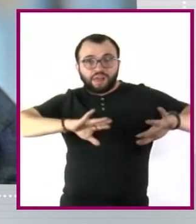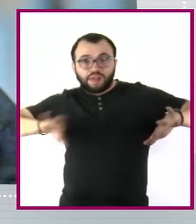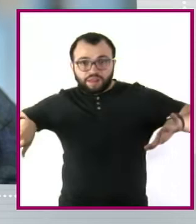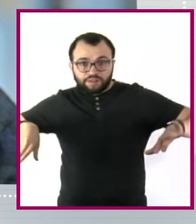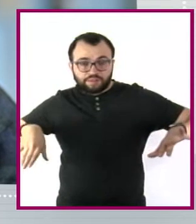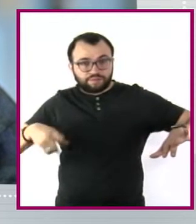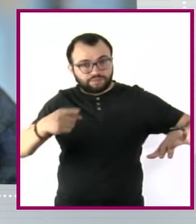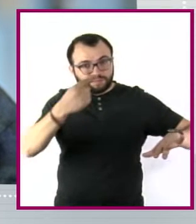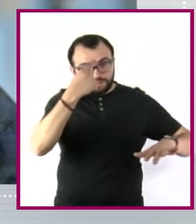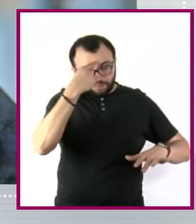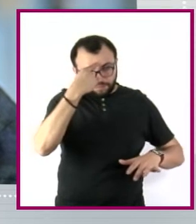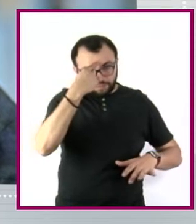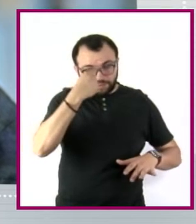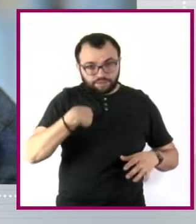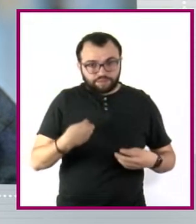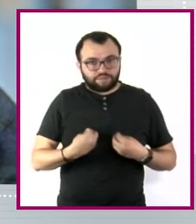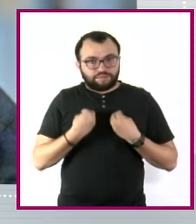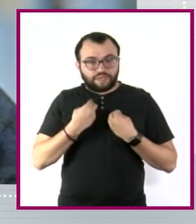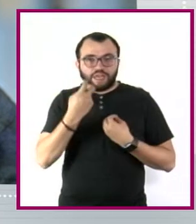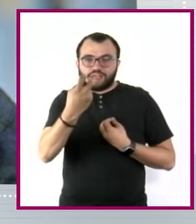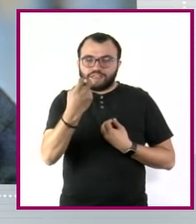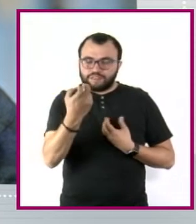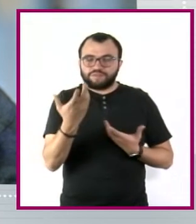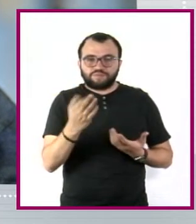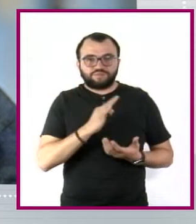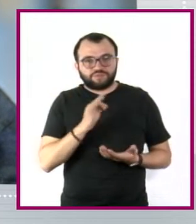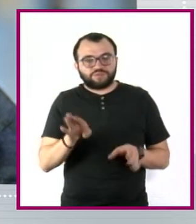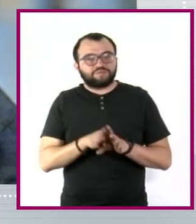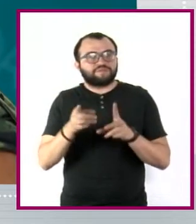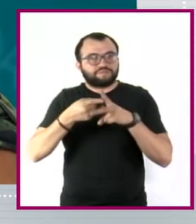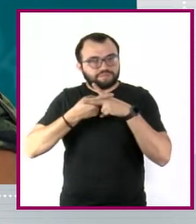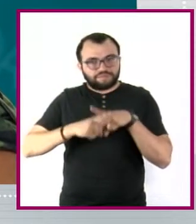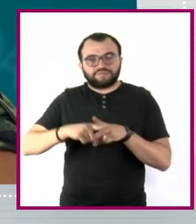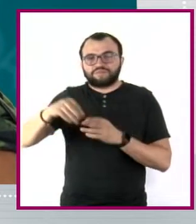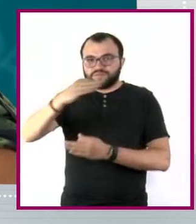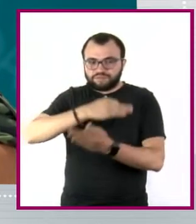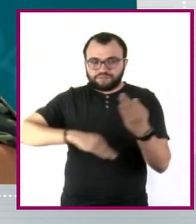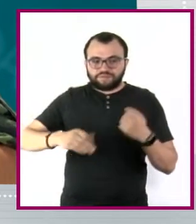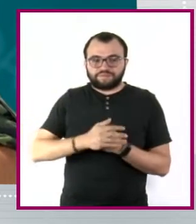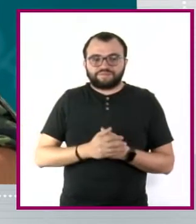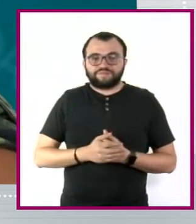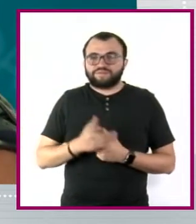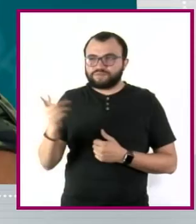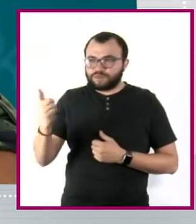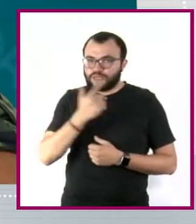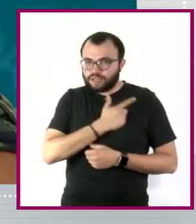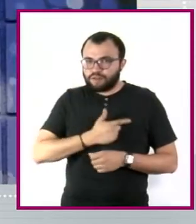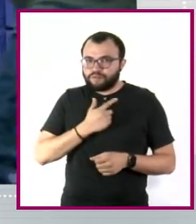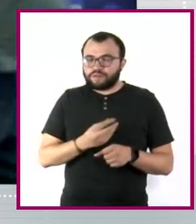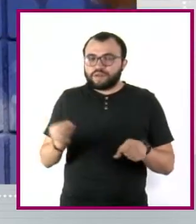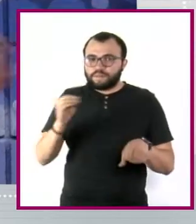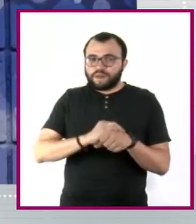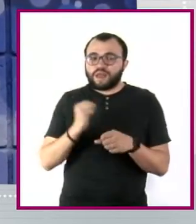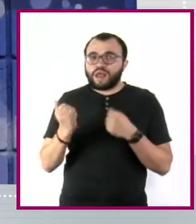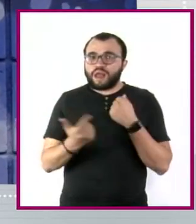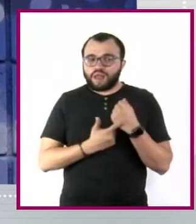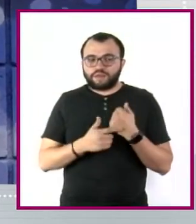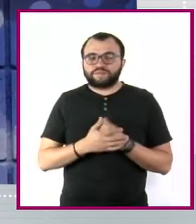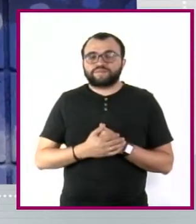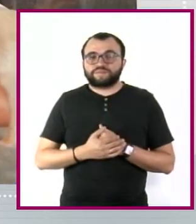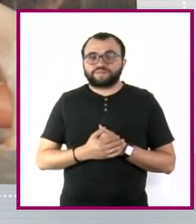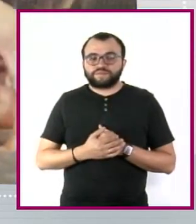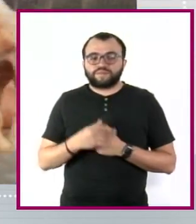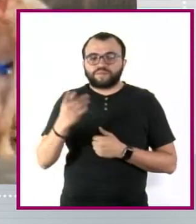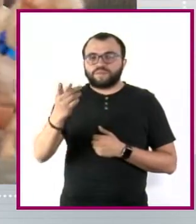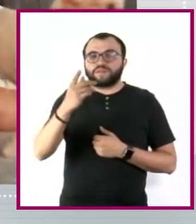yo estoy viviendo, eso sería algo que podríamos hacer todos. Eva, ¿le gustaría agregar algo más? Recordar que